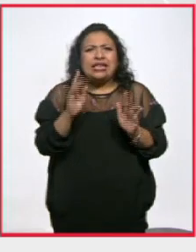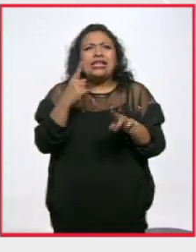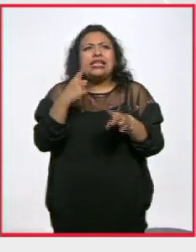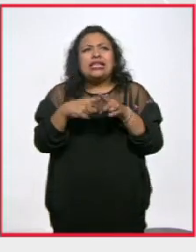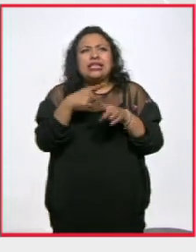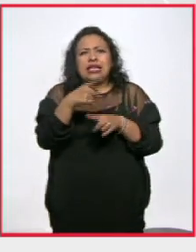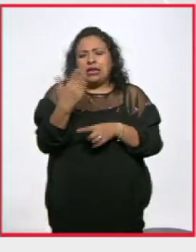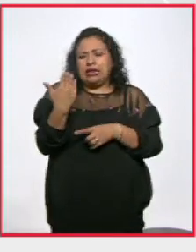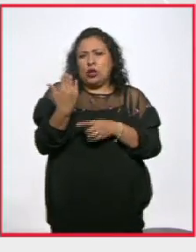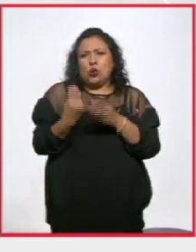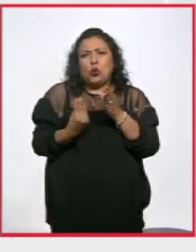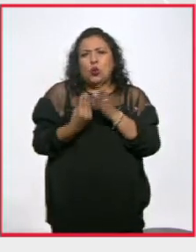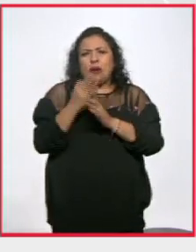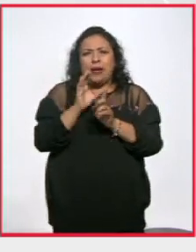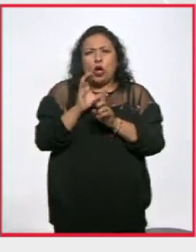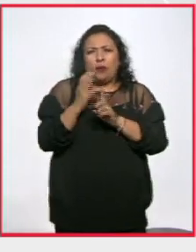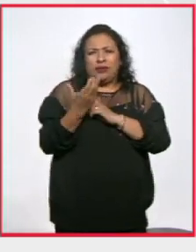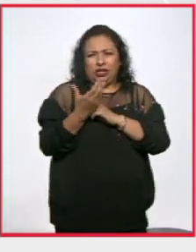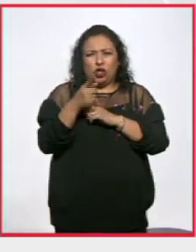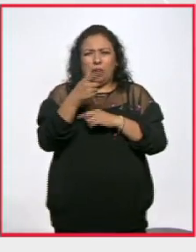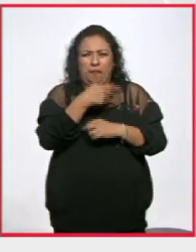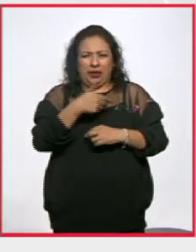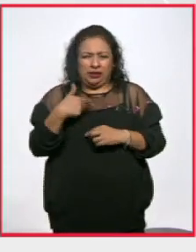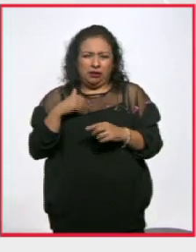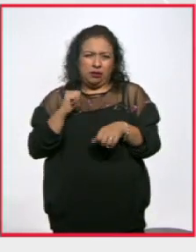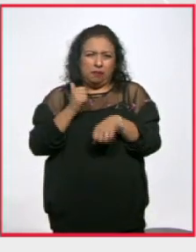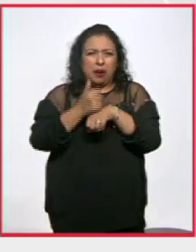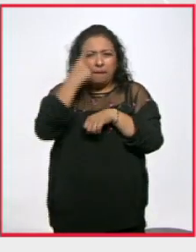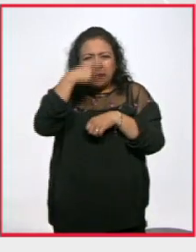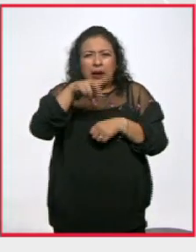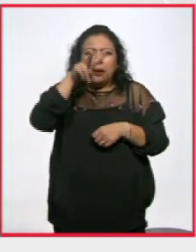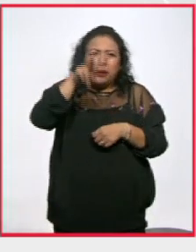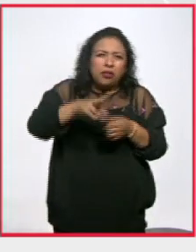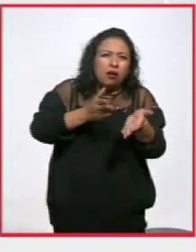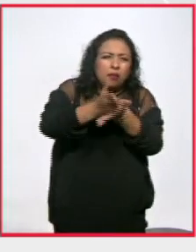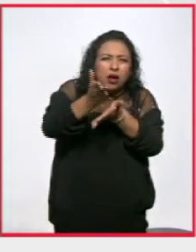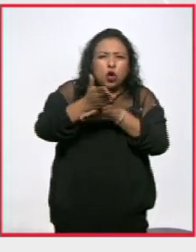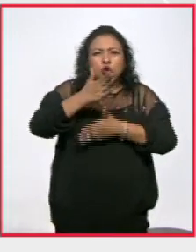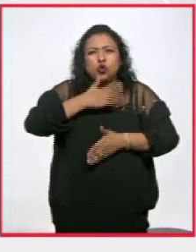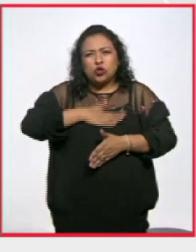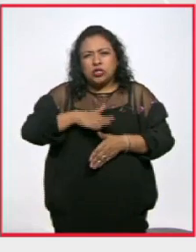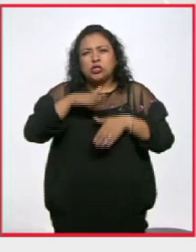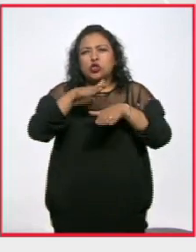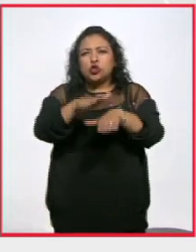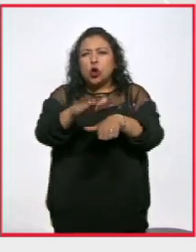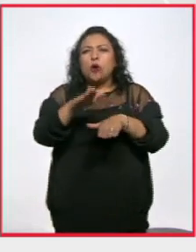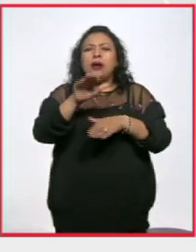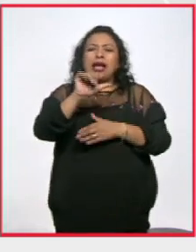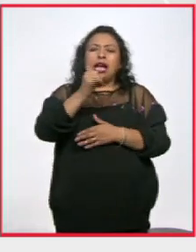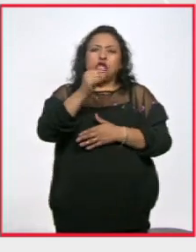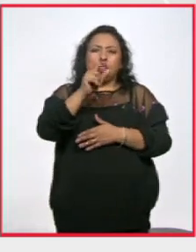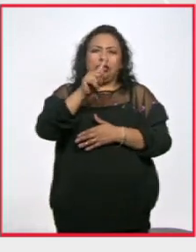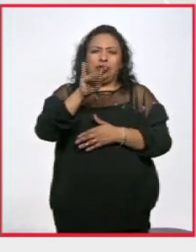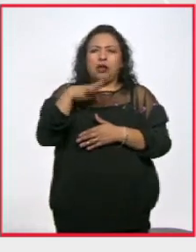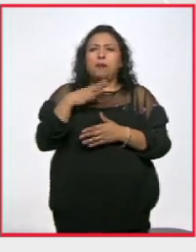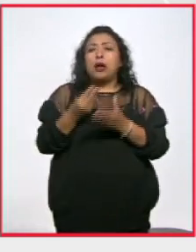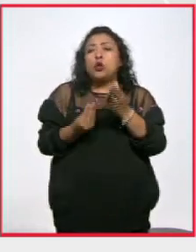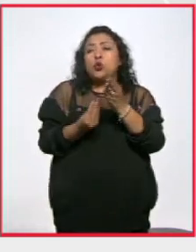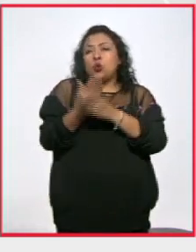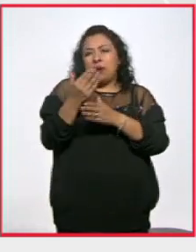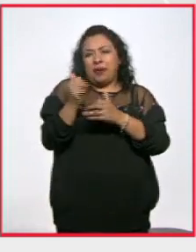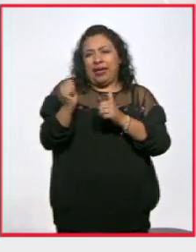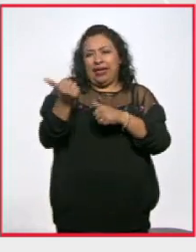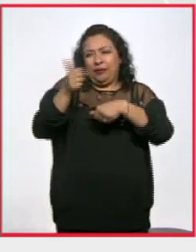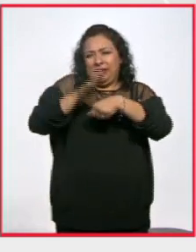la recién creada Comisión Presidencial para la Verdad y el Acceso a la Justicia, en el caso de Ayotzinapa, que se crea en esta nueva